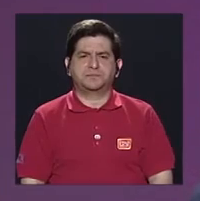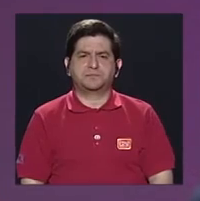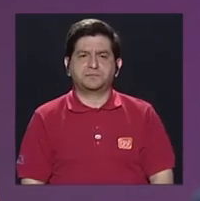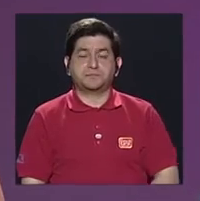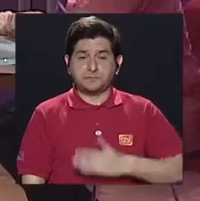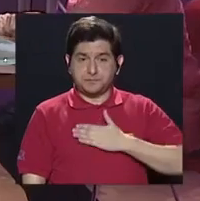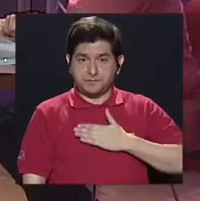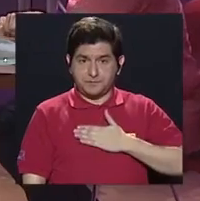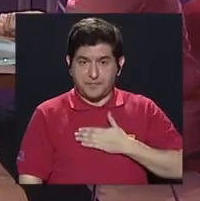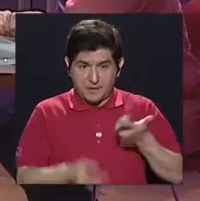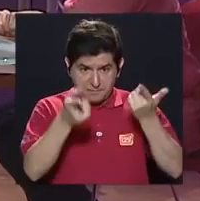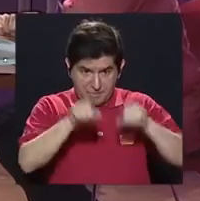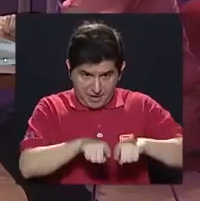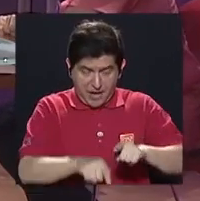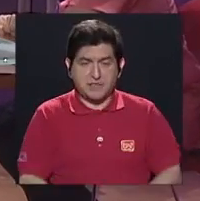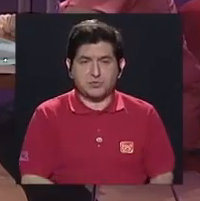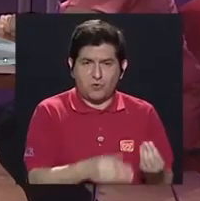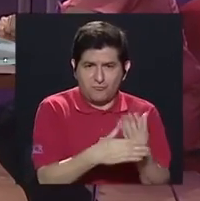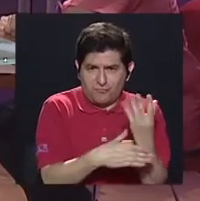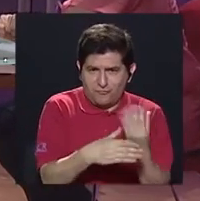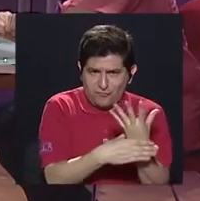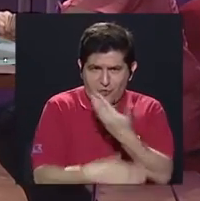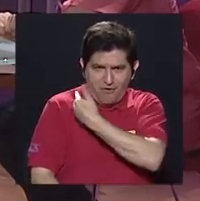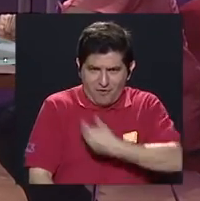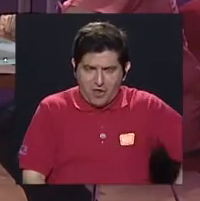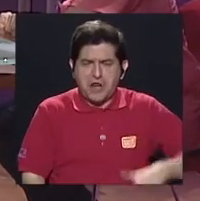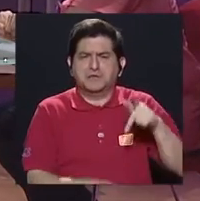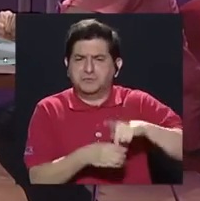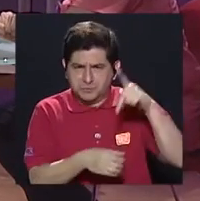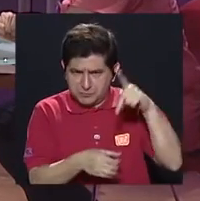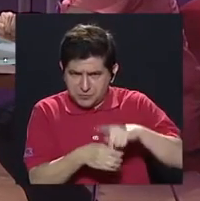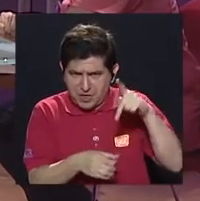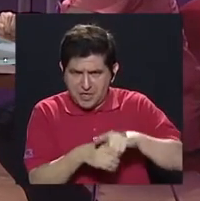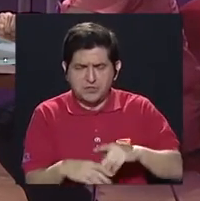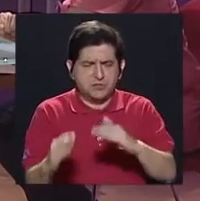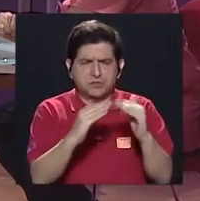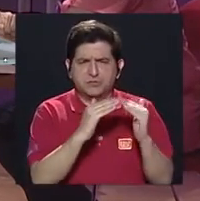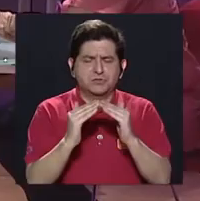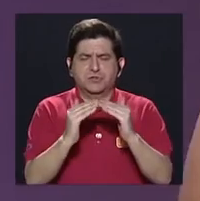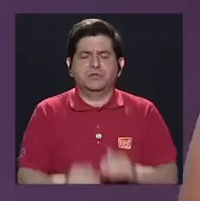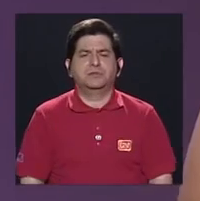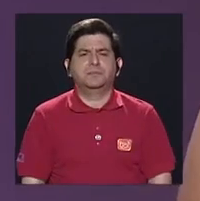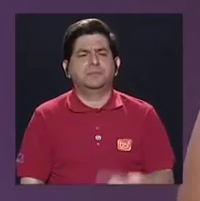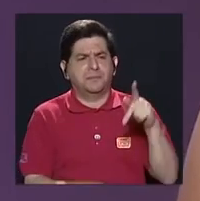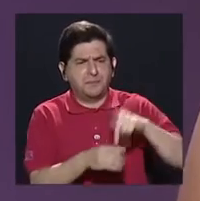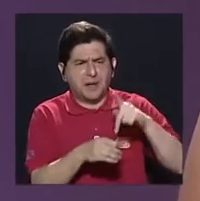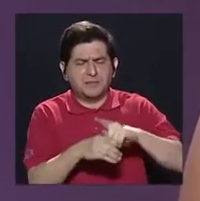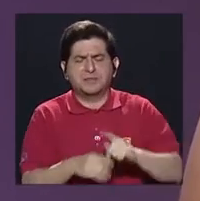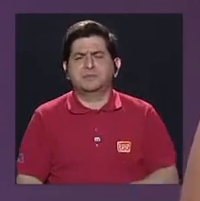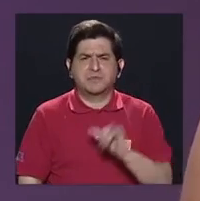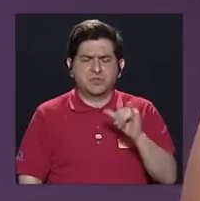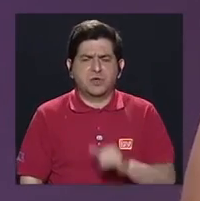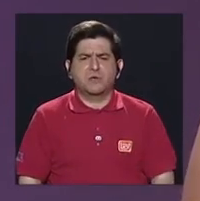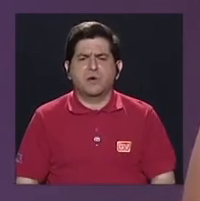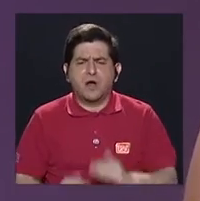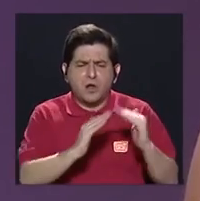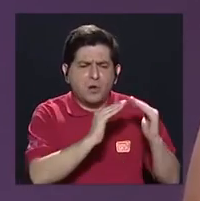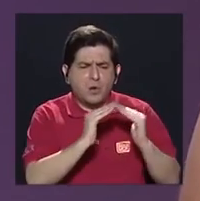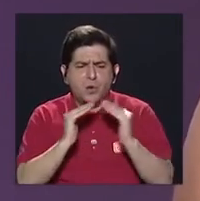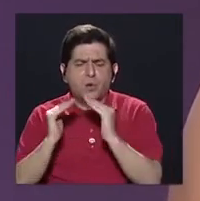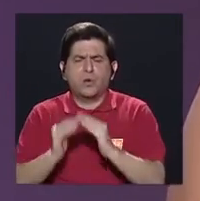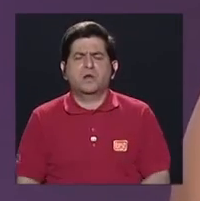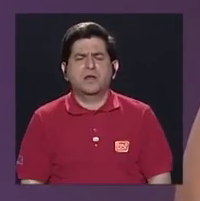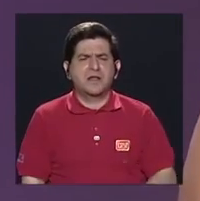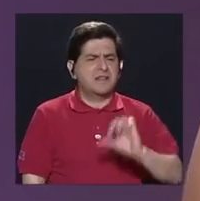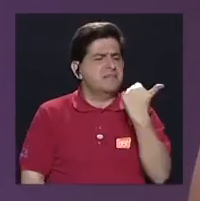En mi caso, en el Cantón de Flores, he tenido participación ciudadana, y una participación comunitaria por más de una década,